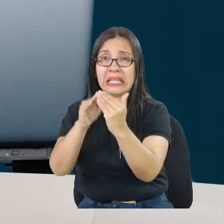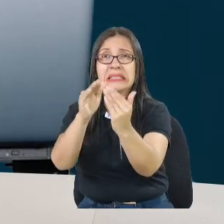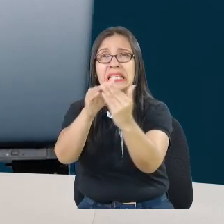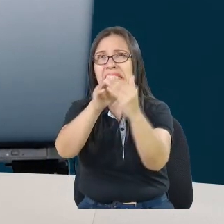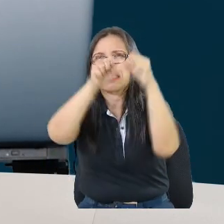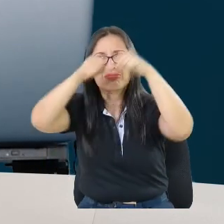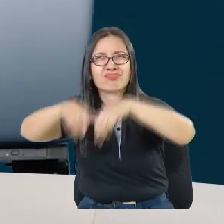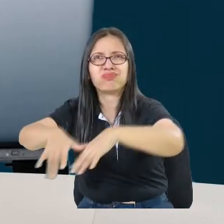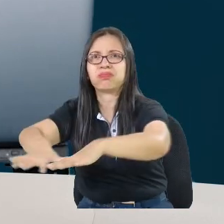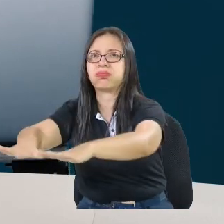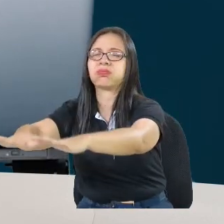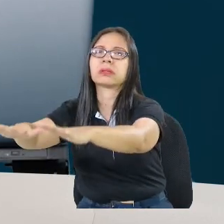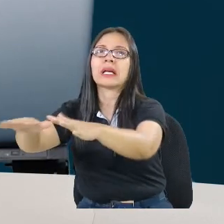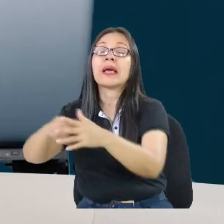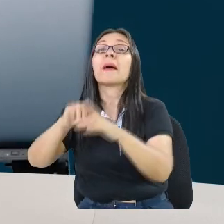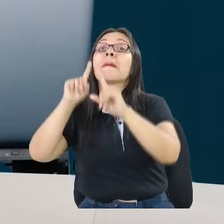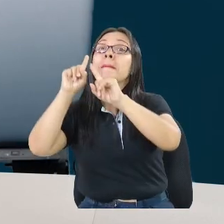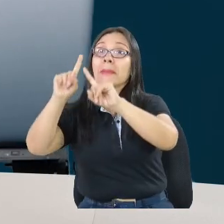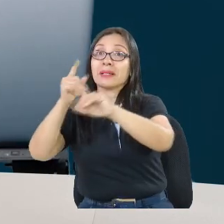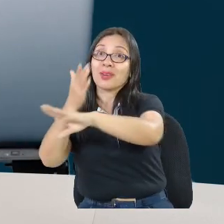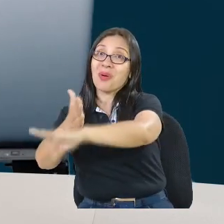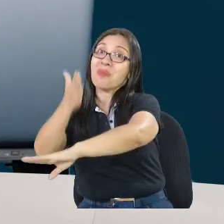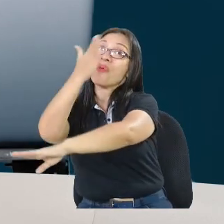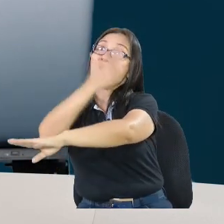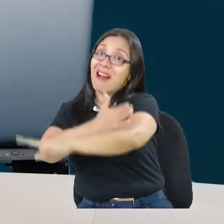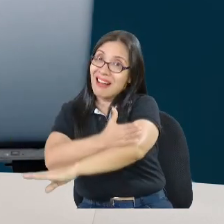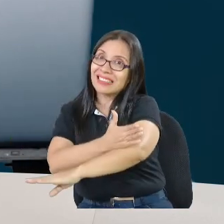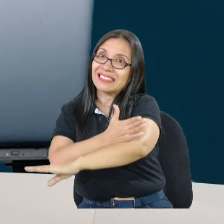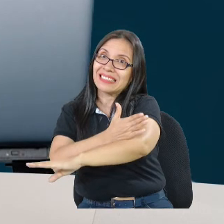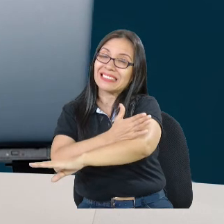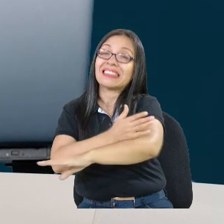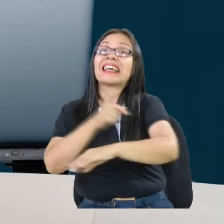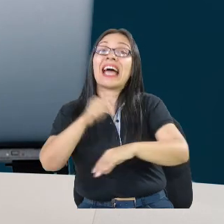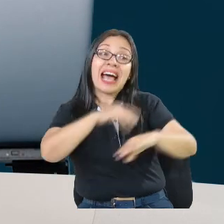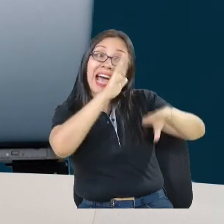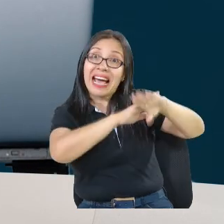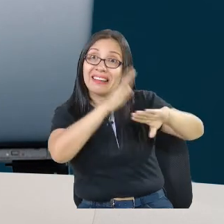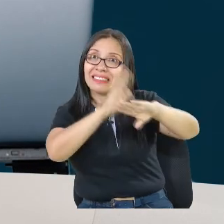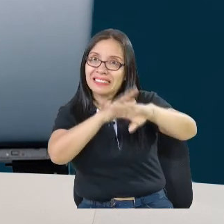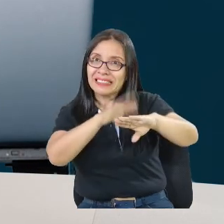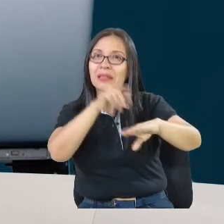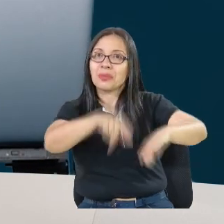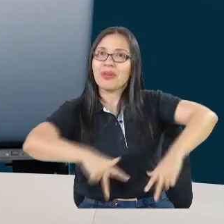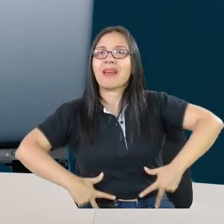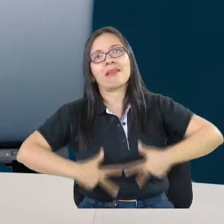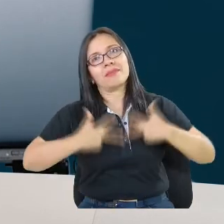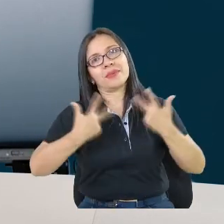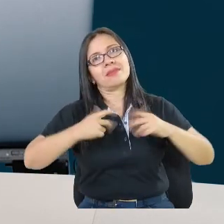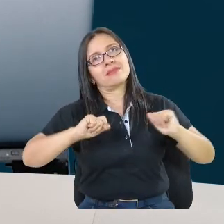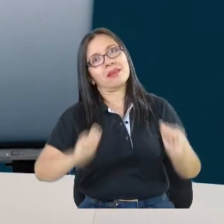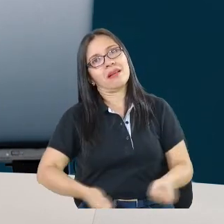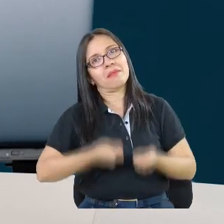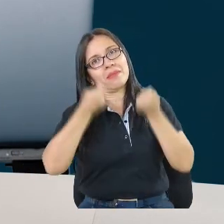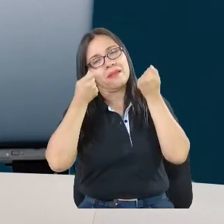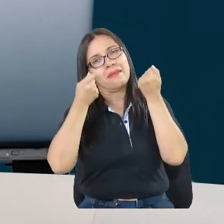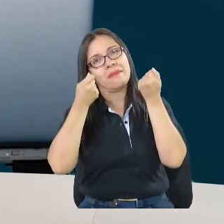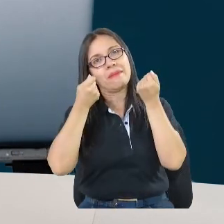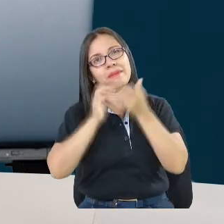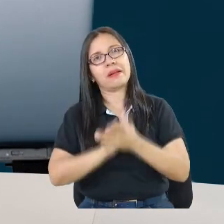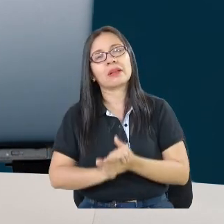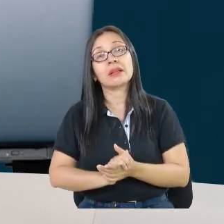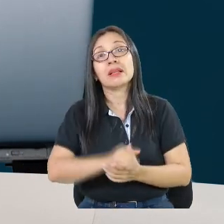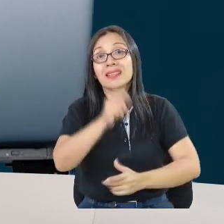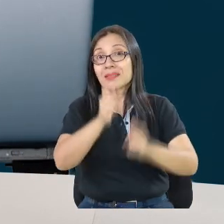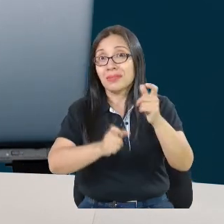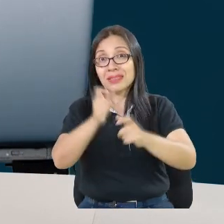por el trabajo que ya se había adelantado con Satiq, se pudieron salvar esas vidas. Entonces, digamos que las personas,